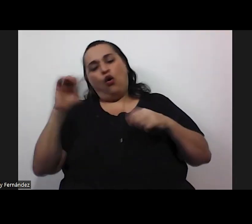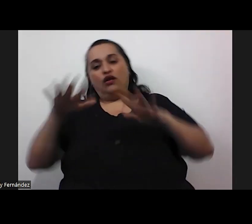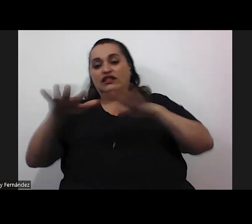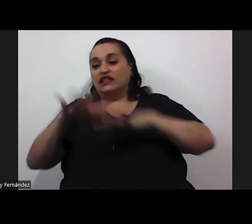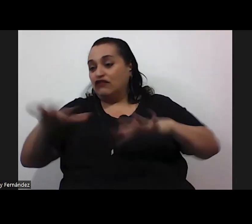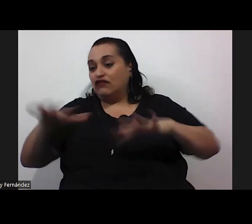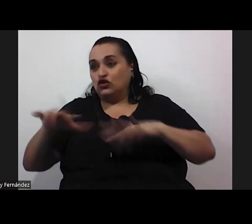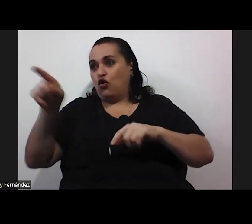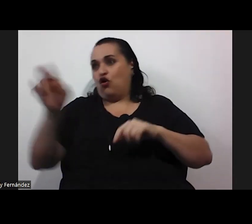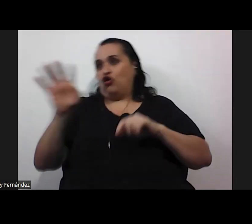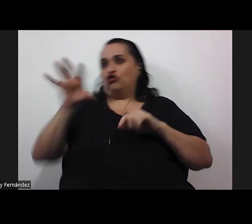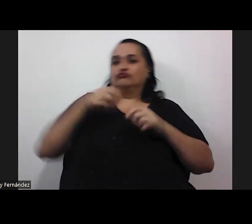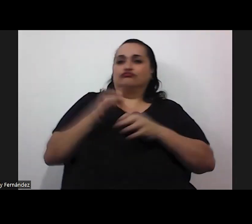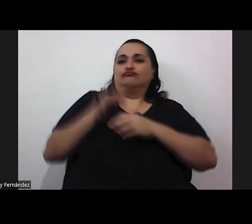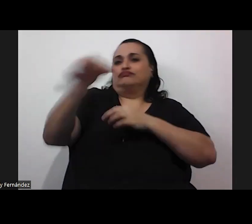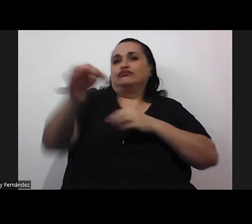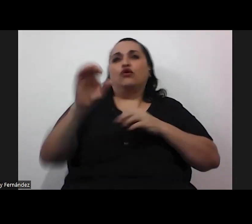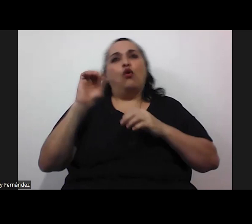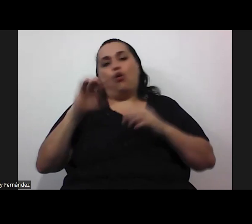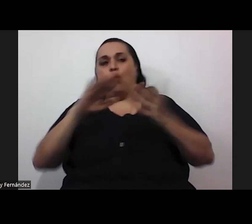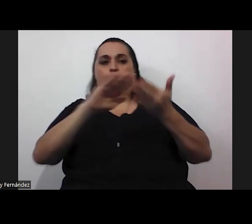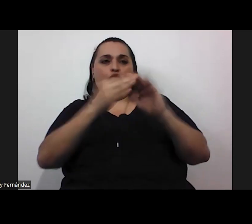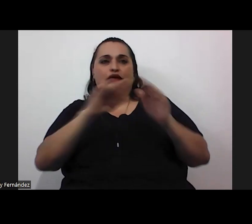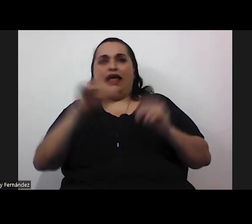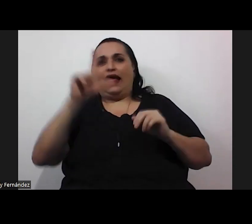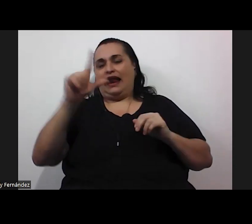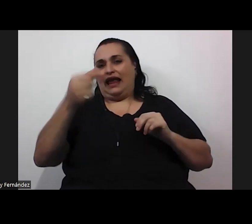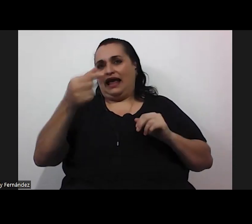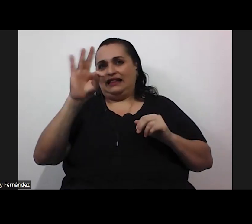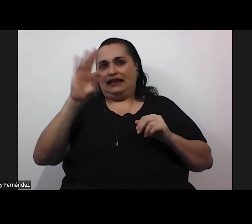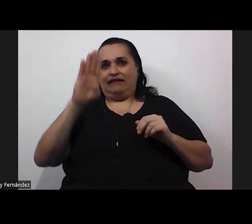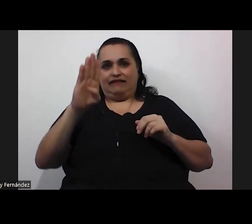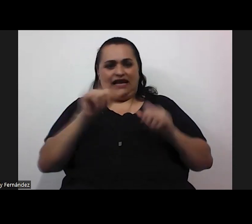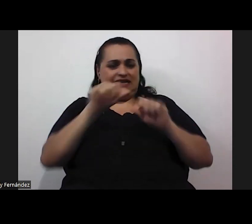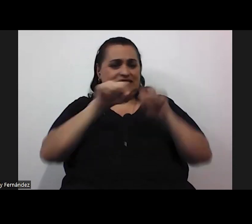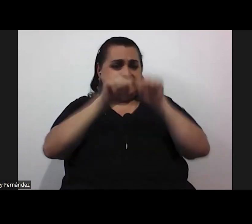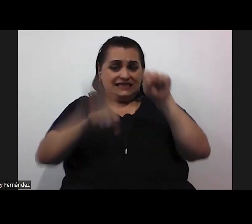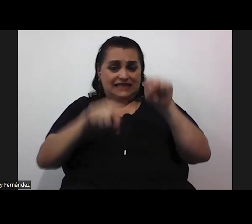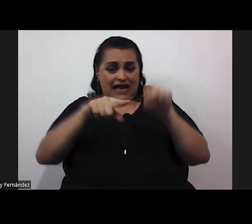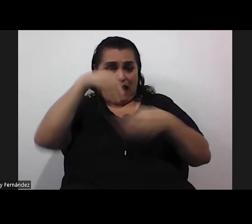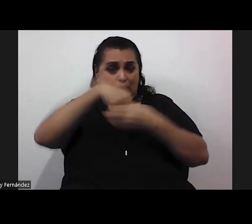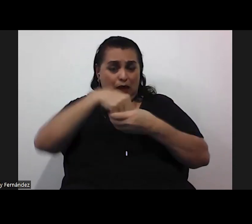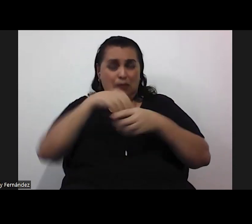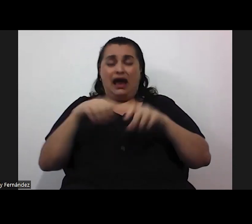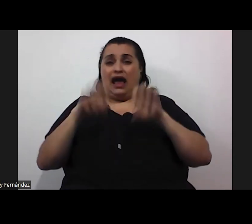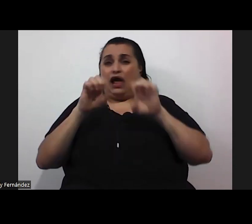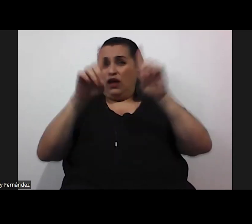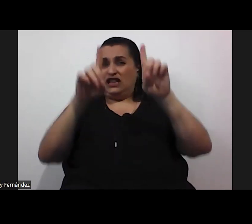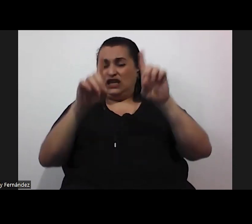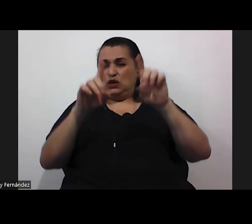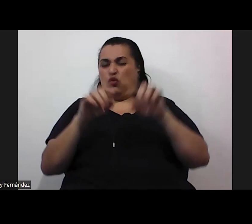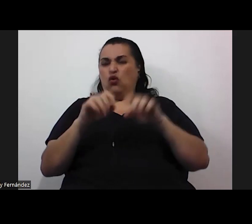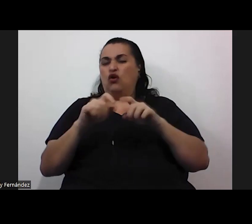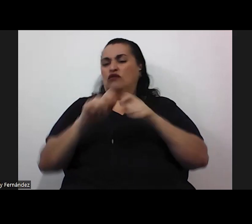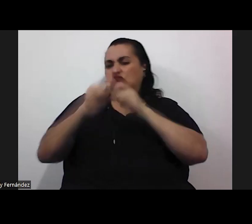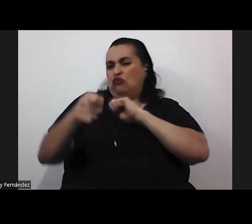o es de la comunidad LGTB no podemos seguir en ese sistema educativo violatorio discriminatorio